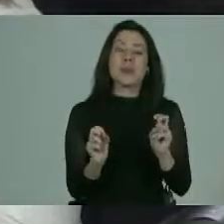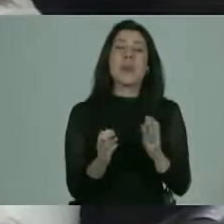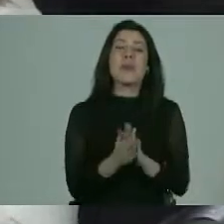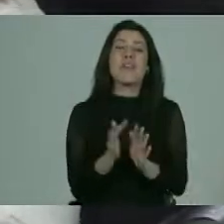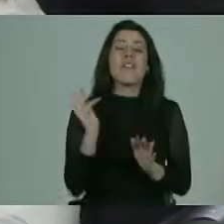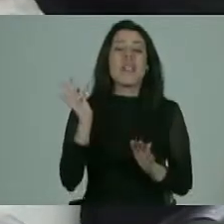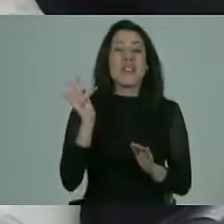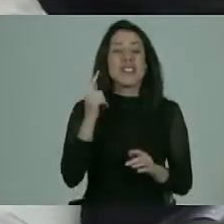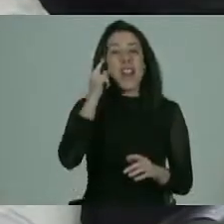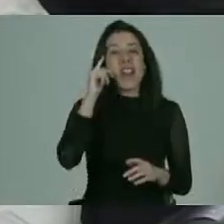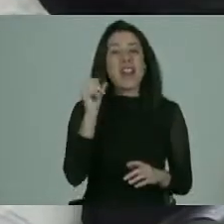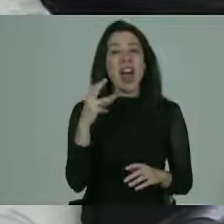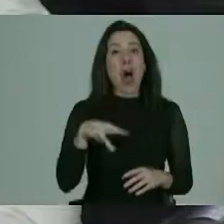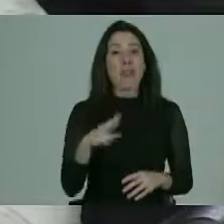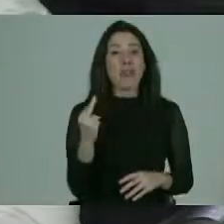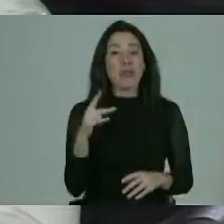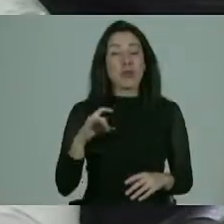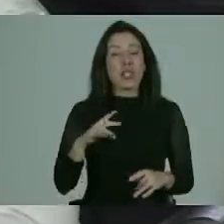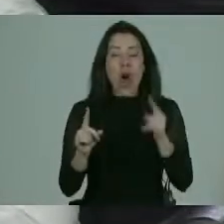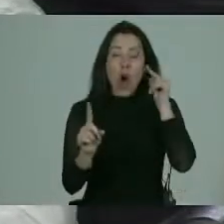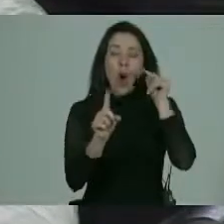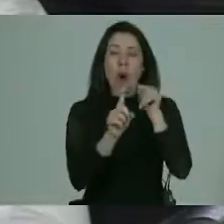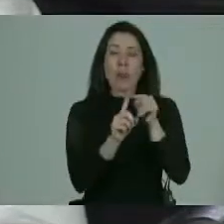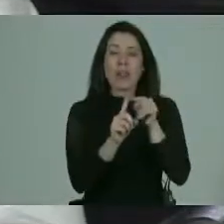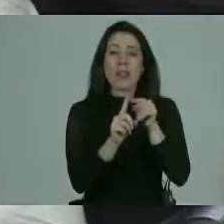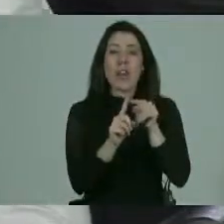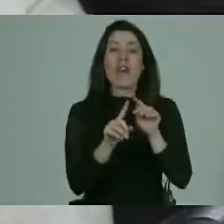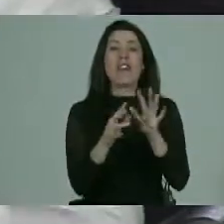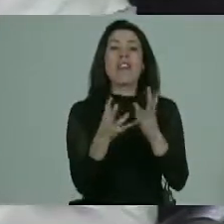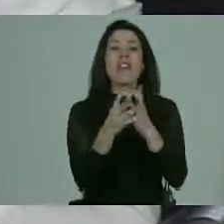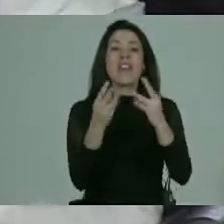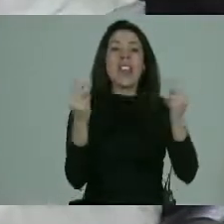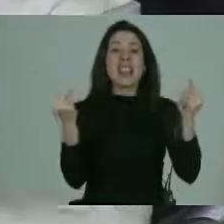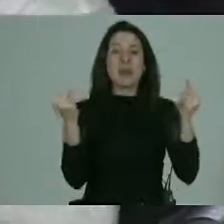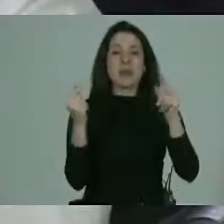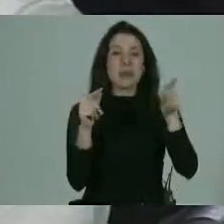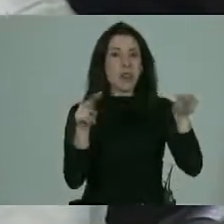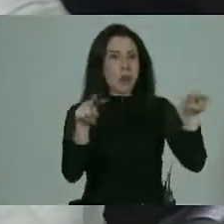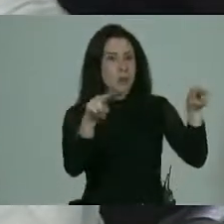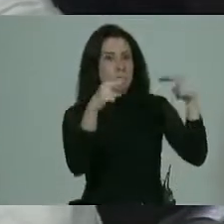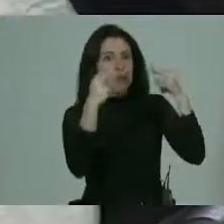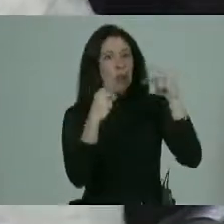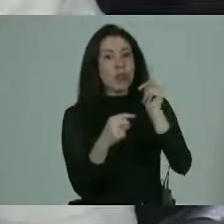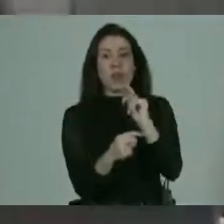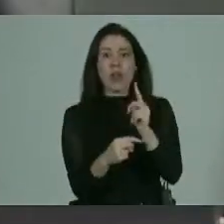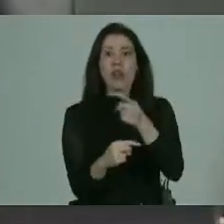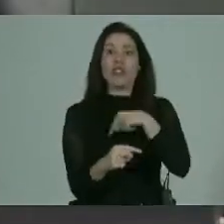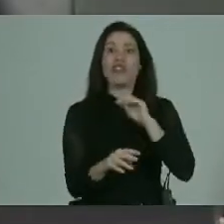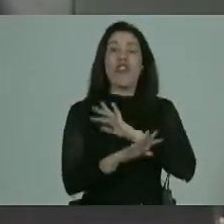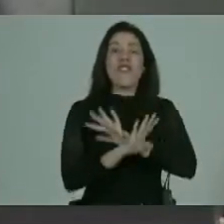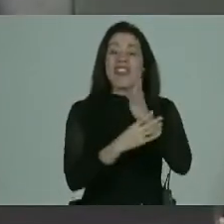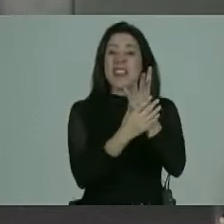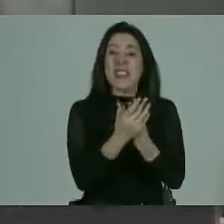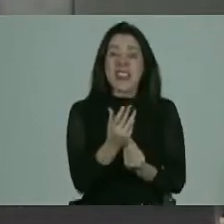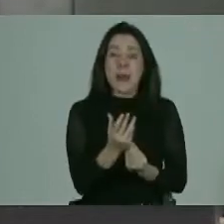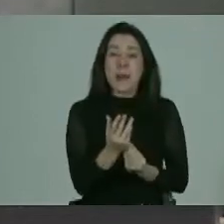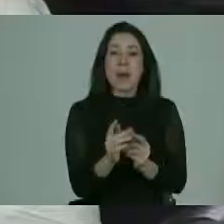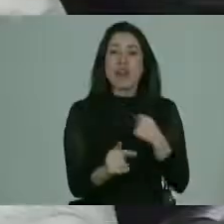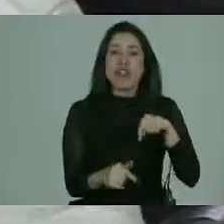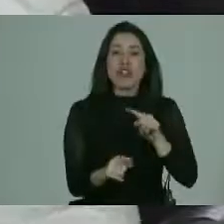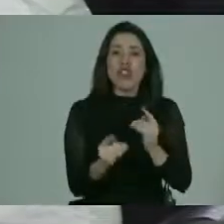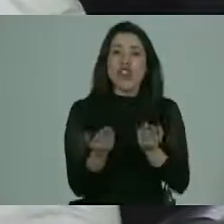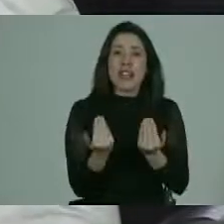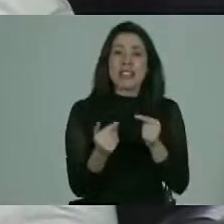Fundación Down 21 Chile el objetivo yo siempre lo digo es desaparecer y me quedan mirando como no nosotros no tenemos que existir más no tenemos que ser